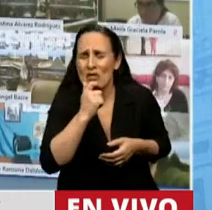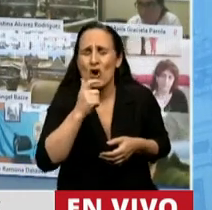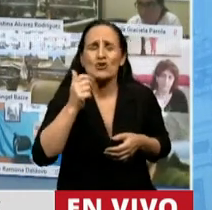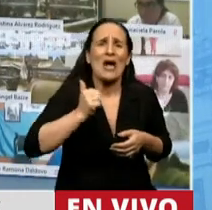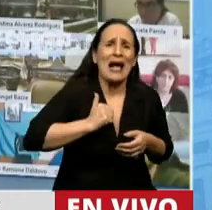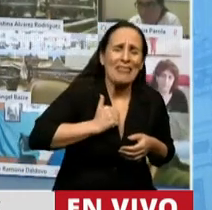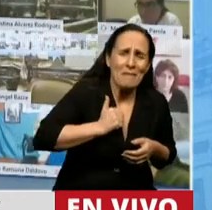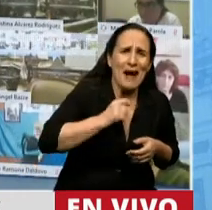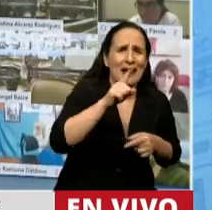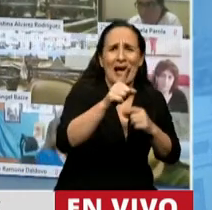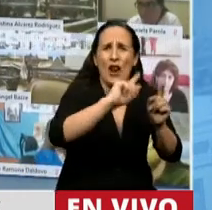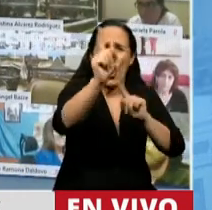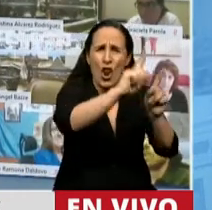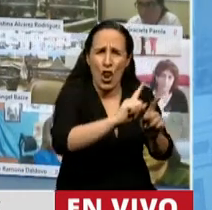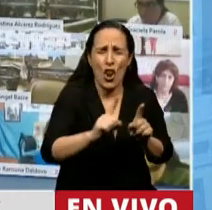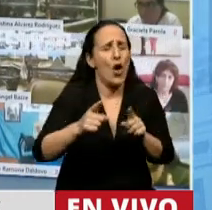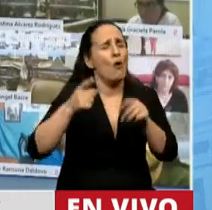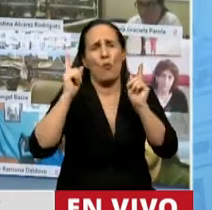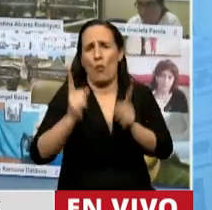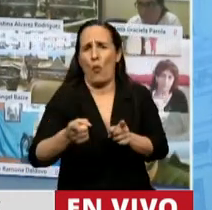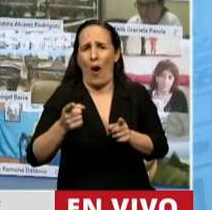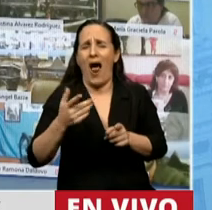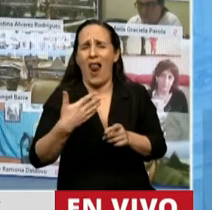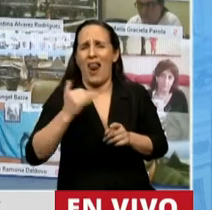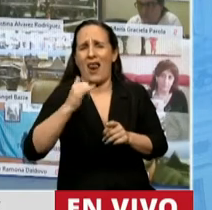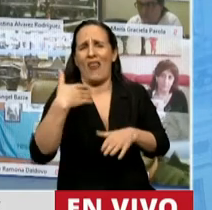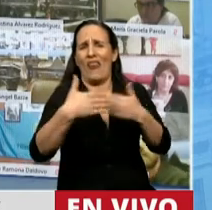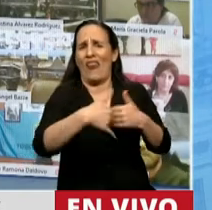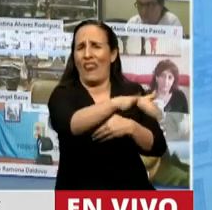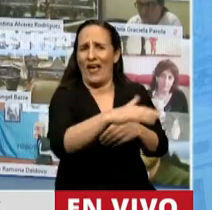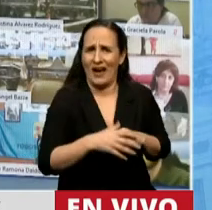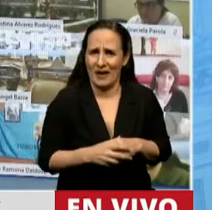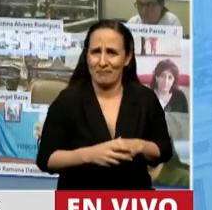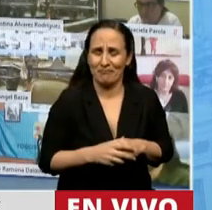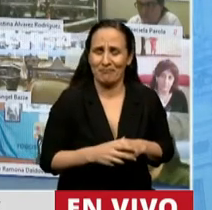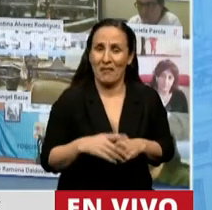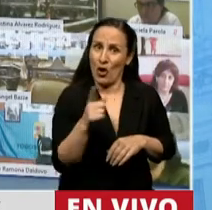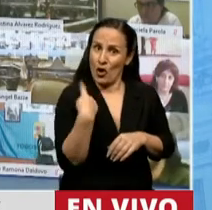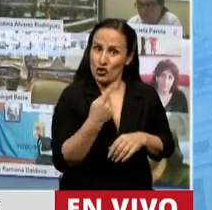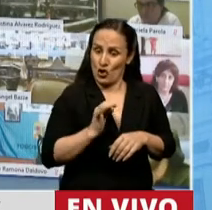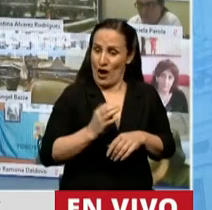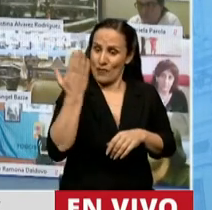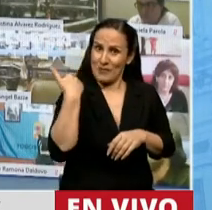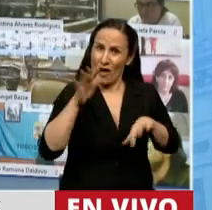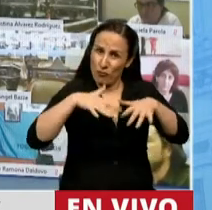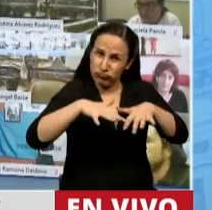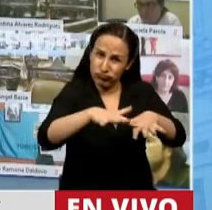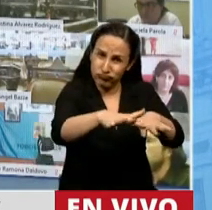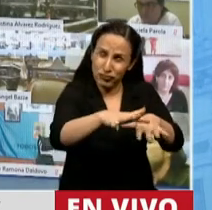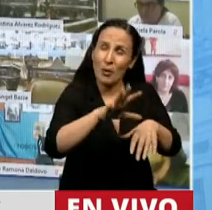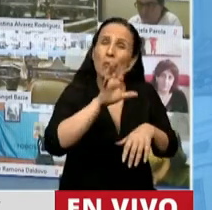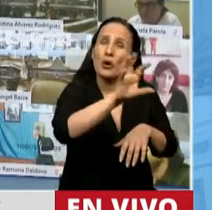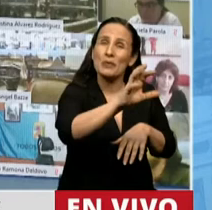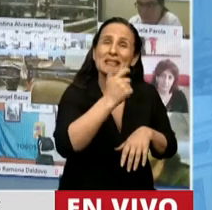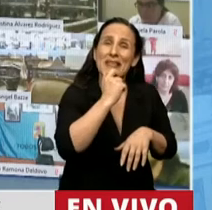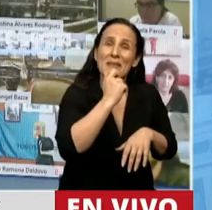Mire, Presidente, nosotros estuvimos en diciembre del año pasado en las movilizaciones masivas del pueblo de